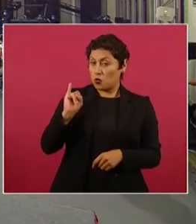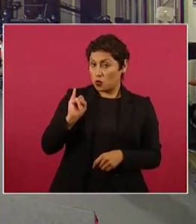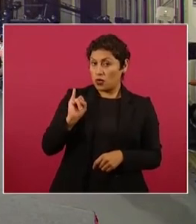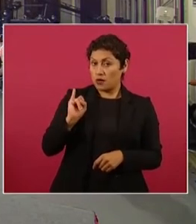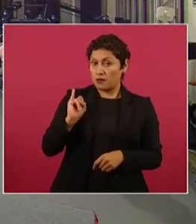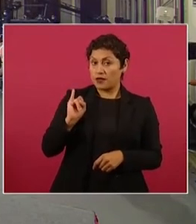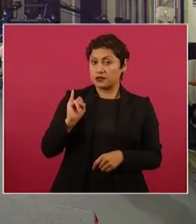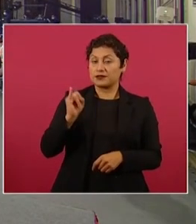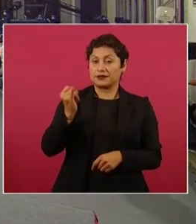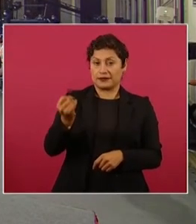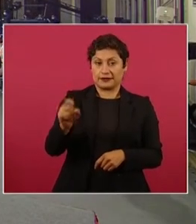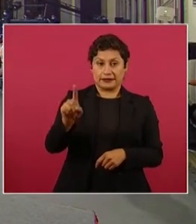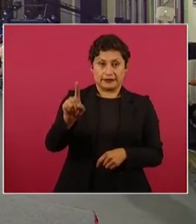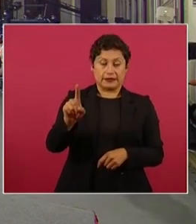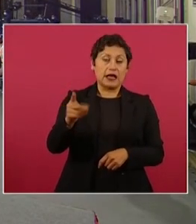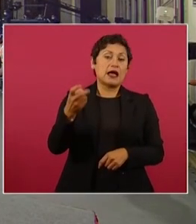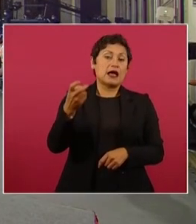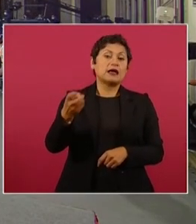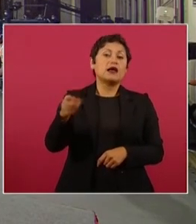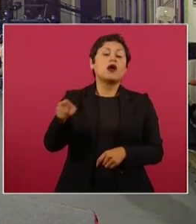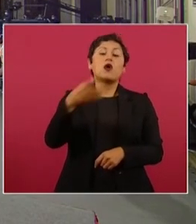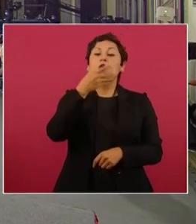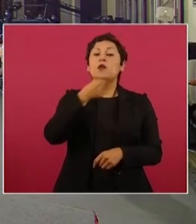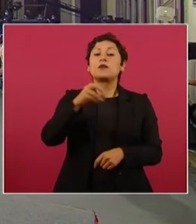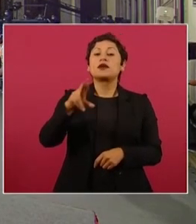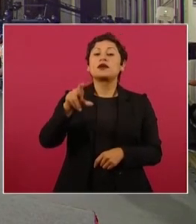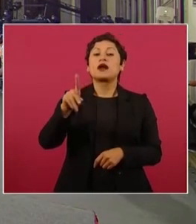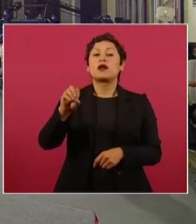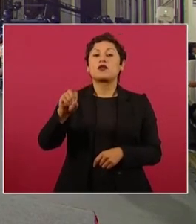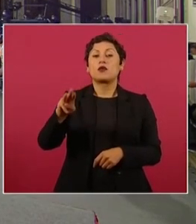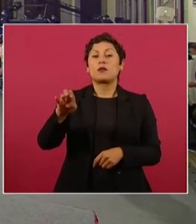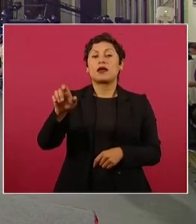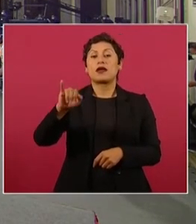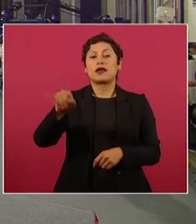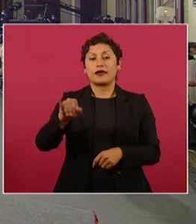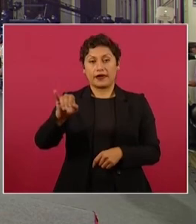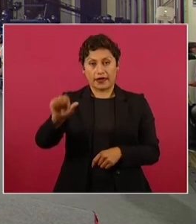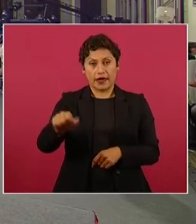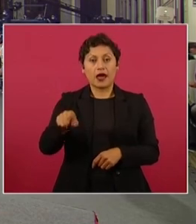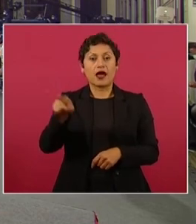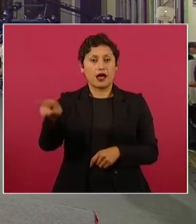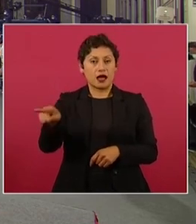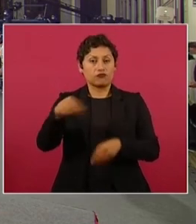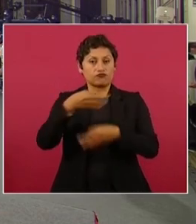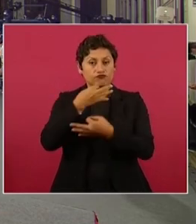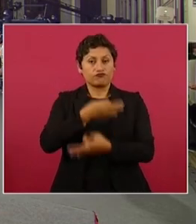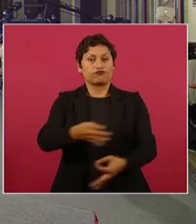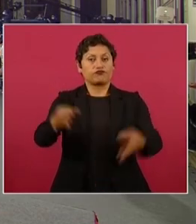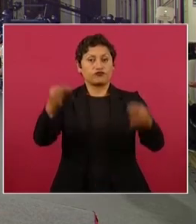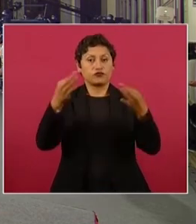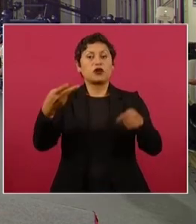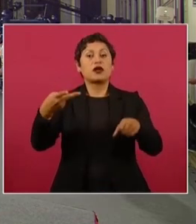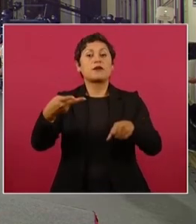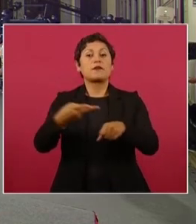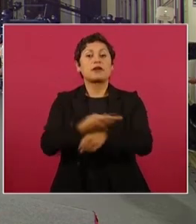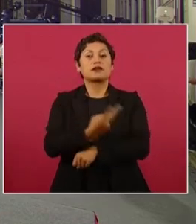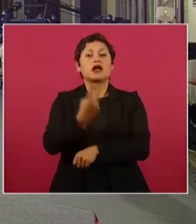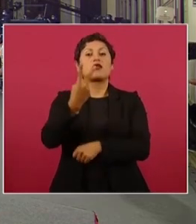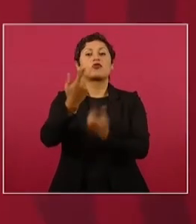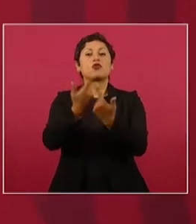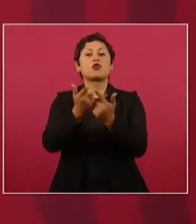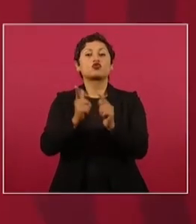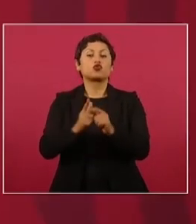Ricardo Mejía, fue un encuentro de dos grupos, un